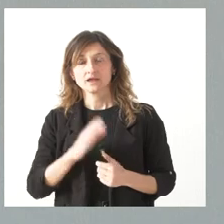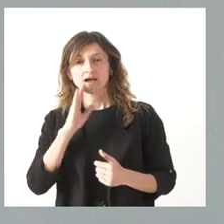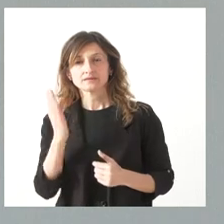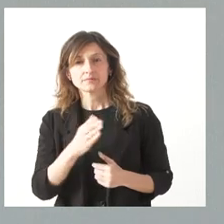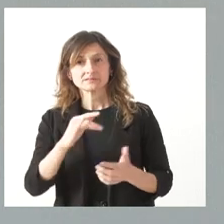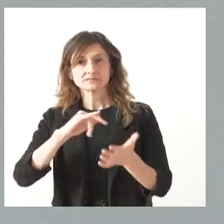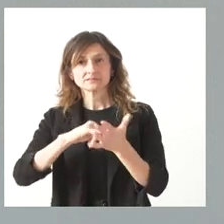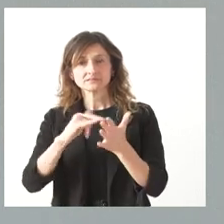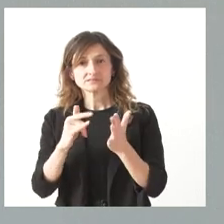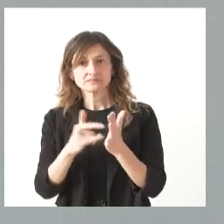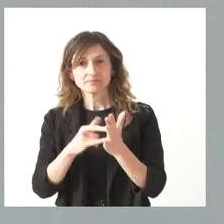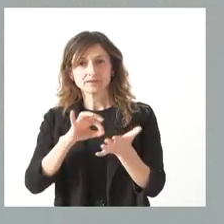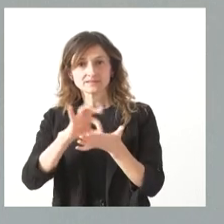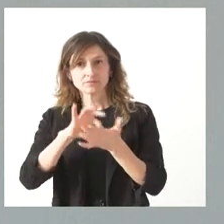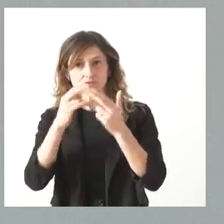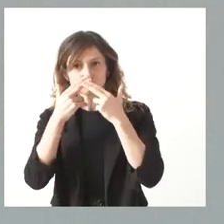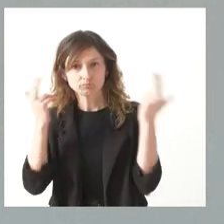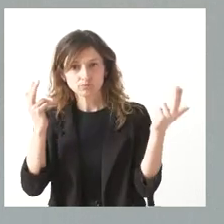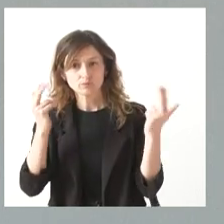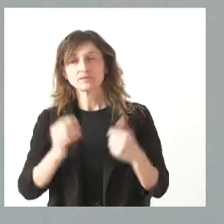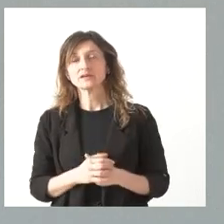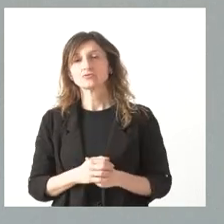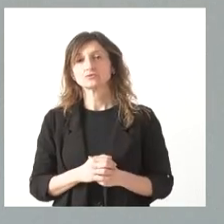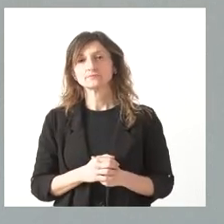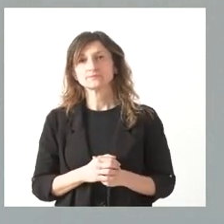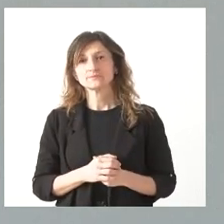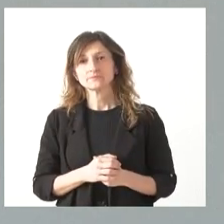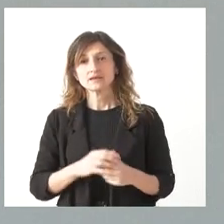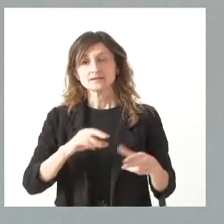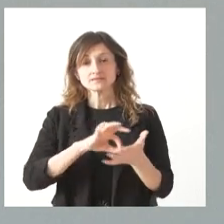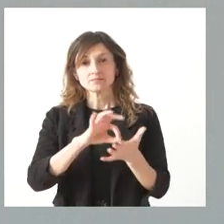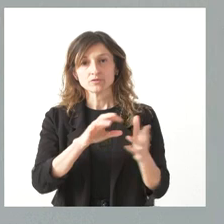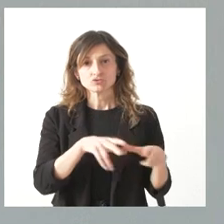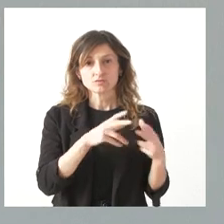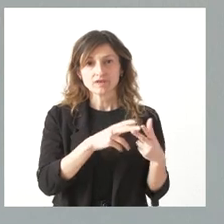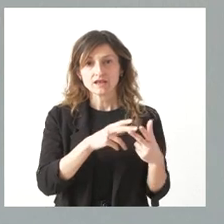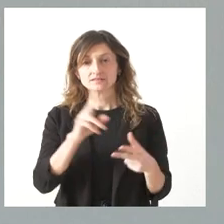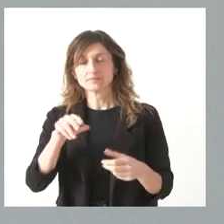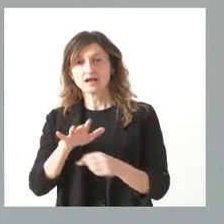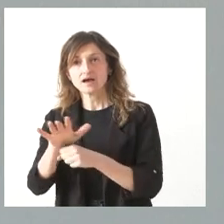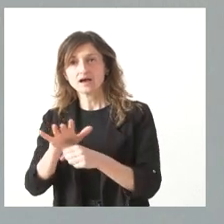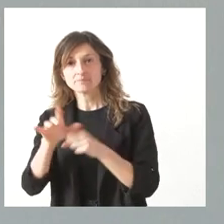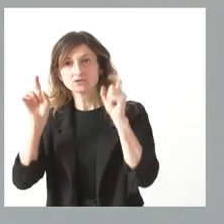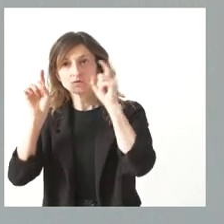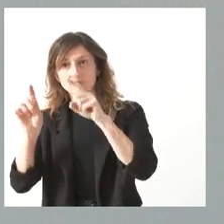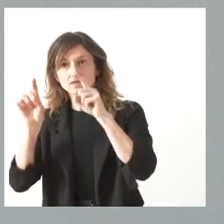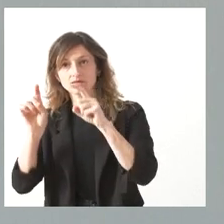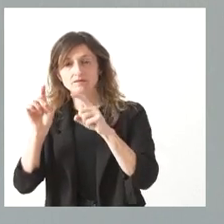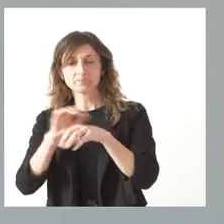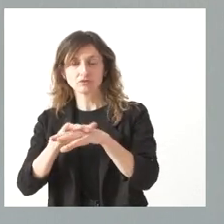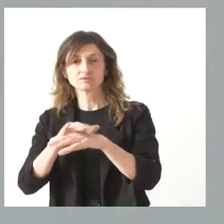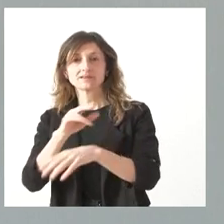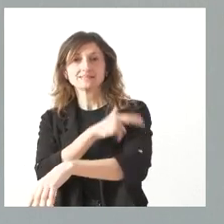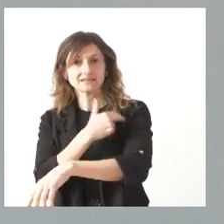de servicios públicos, tanto de servicios sociales como del ámbito educativo, del ámbito